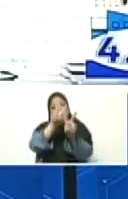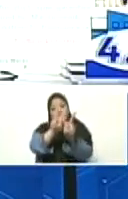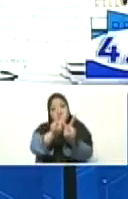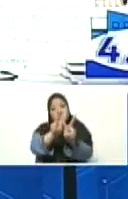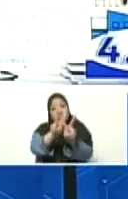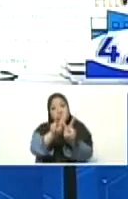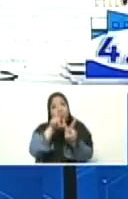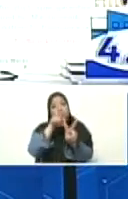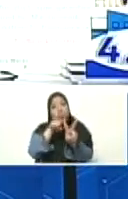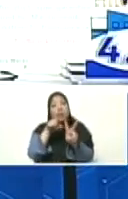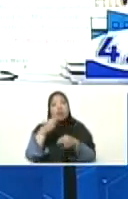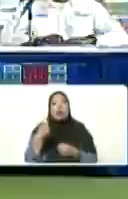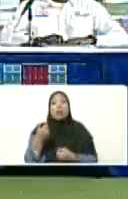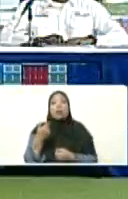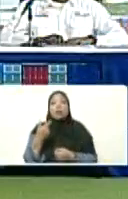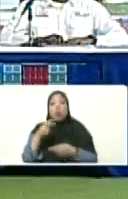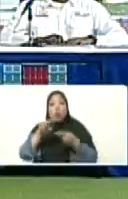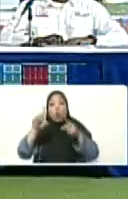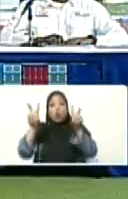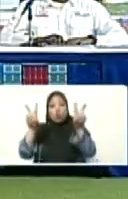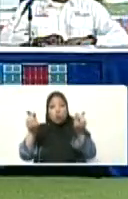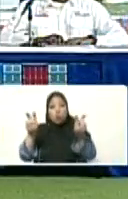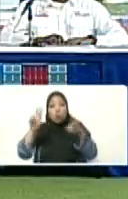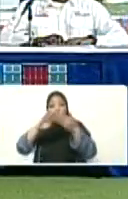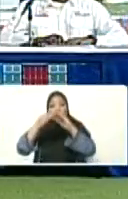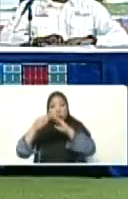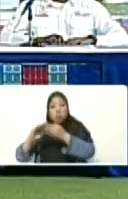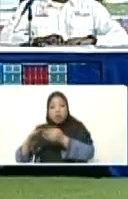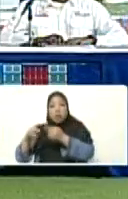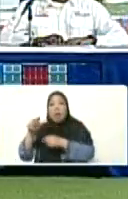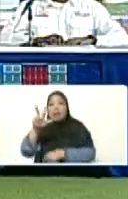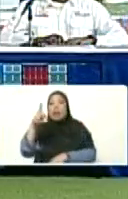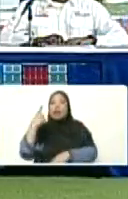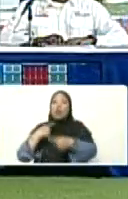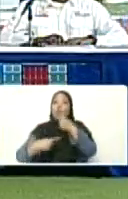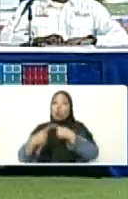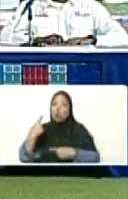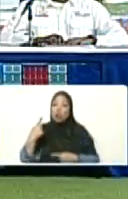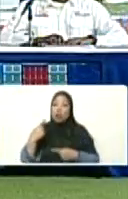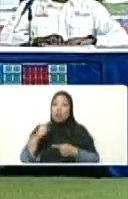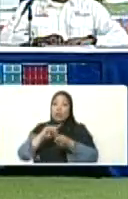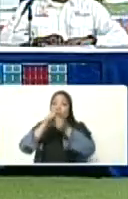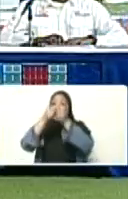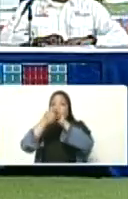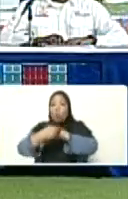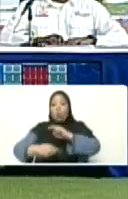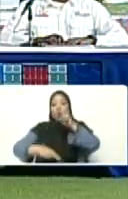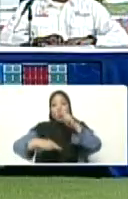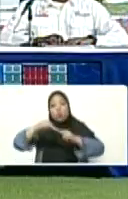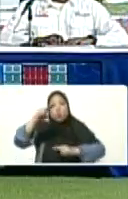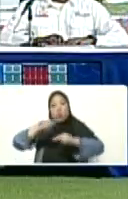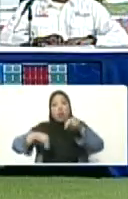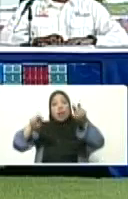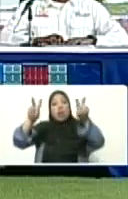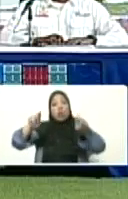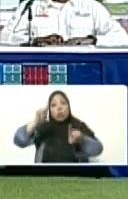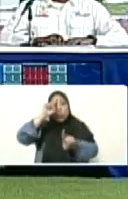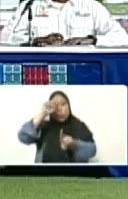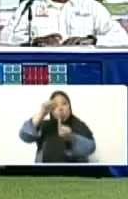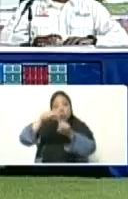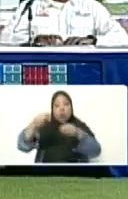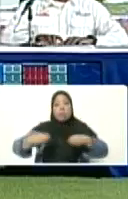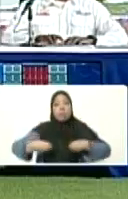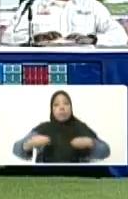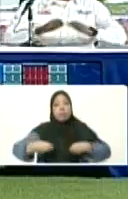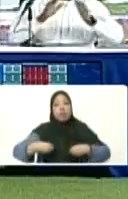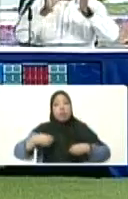Villaruel, y la gran misión barrio nuevo de Rectricolor, tienen el gran objetivo de construir nuevas ciudades del vivir